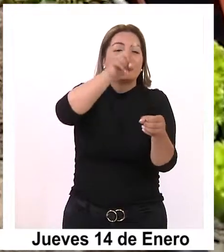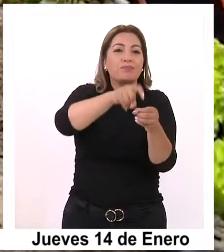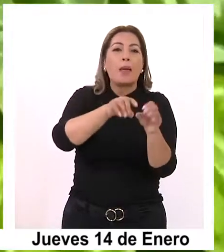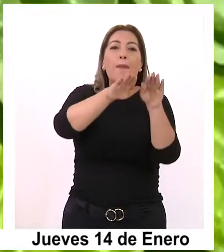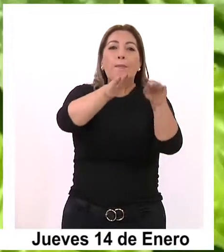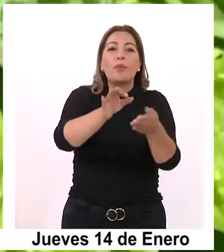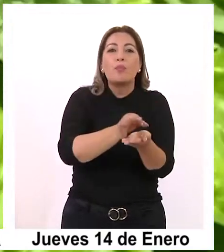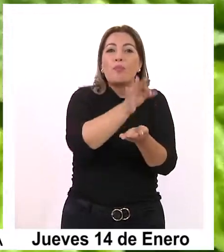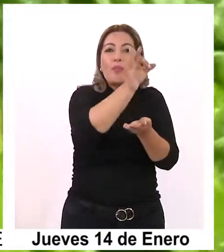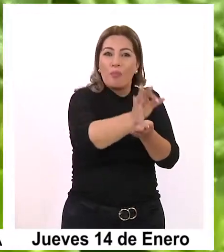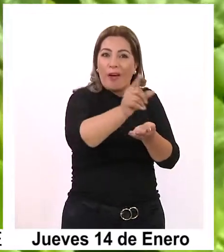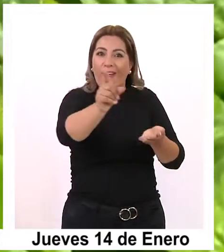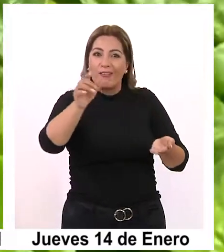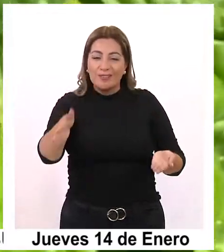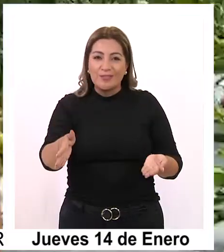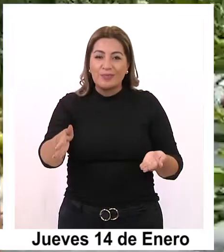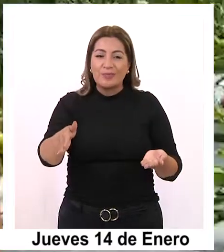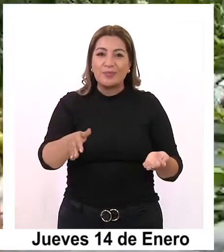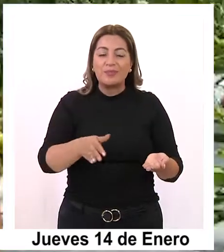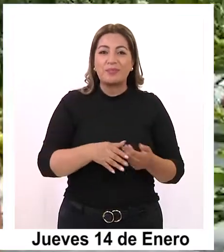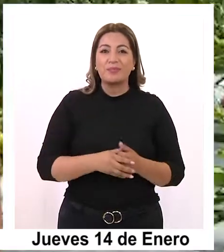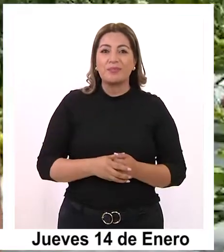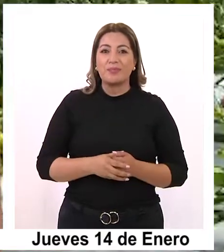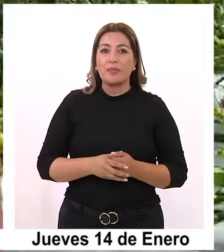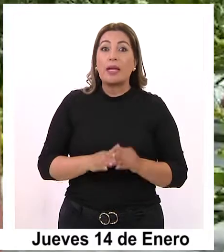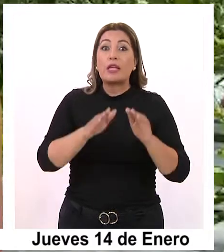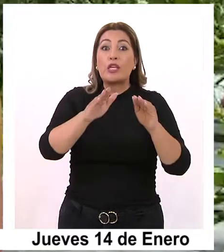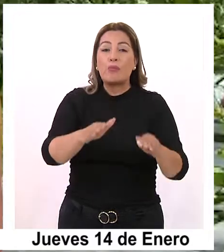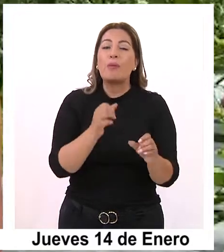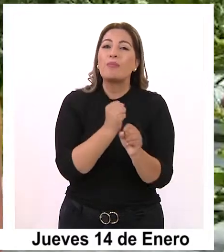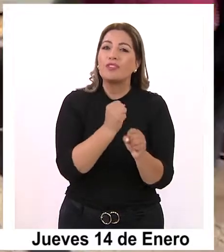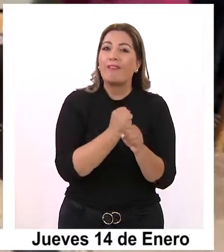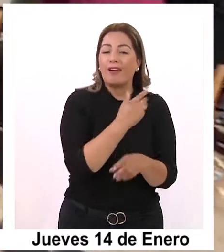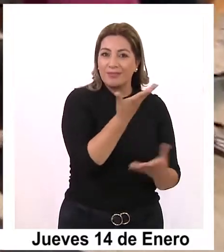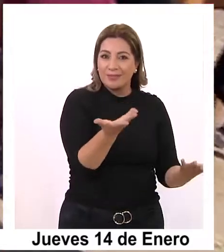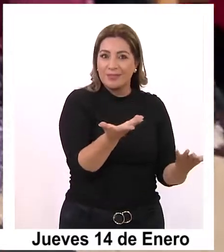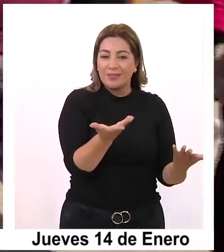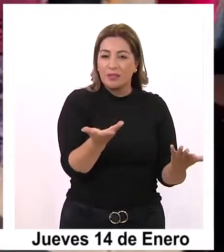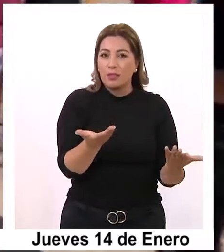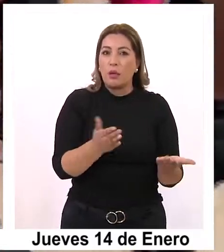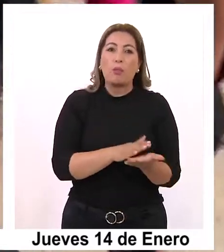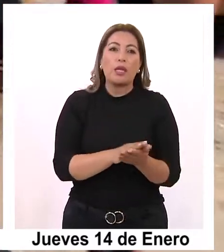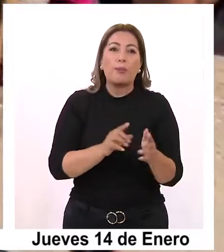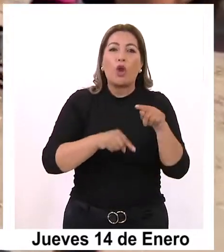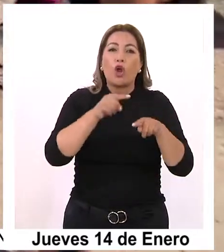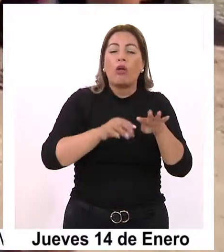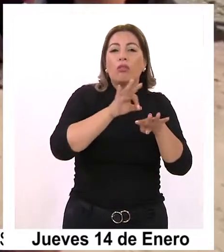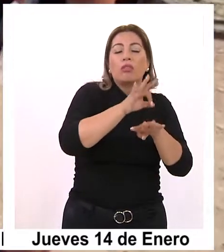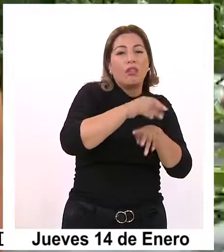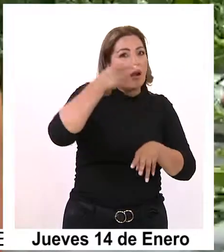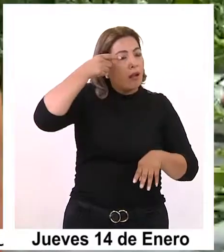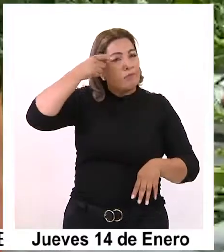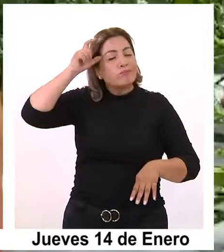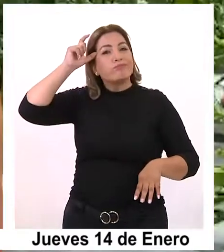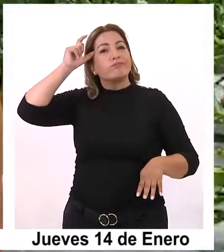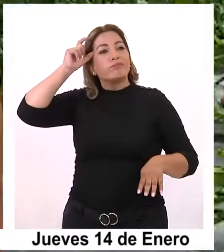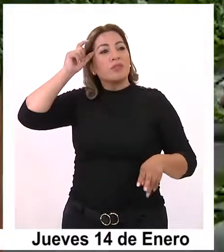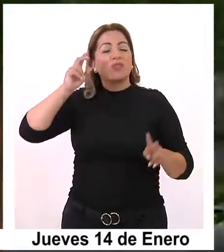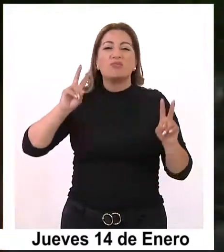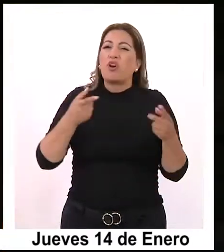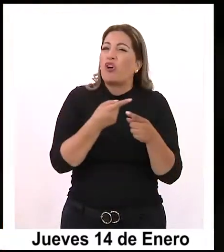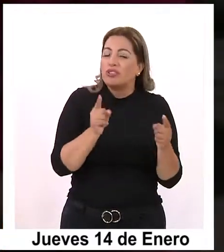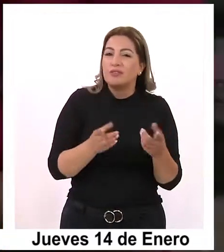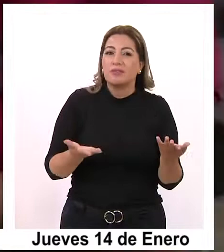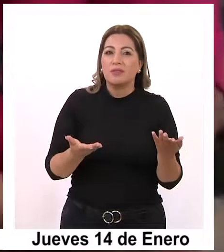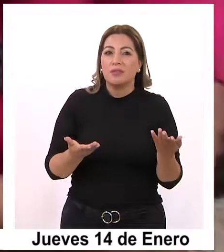misma localidad de la provincia de Altamarugal y a un mismo rubro, el cual puede ser agrícola, ganadero o rubros conexos